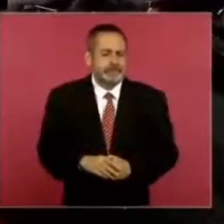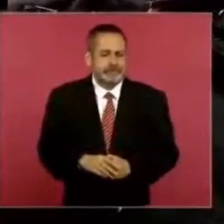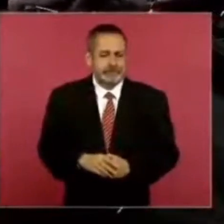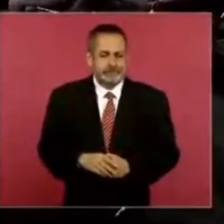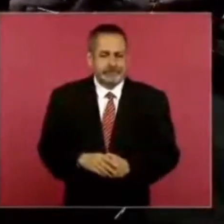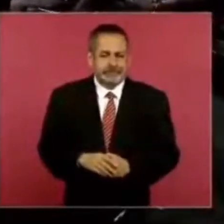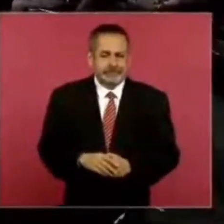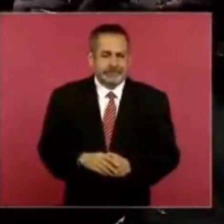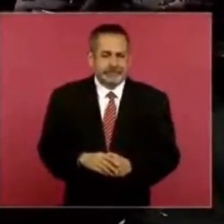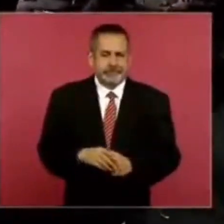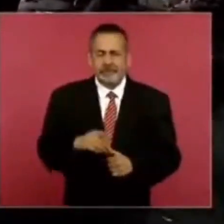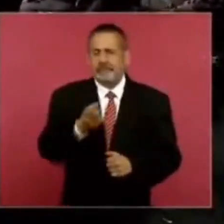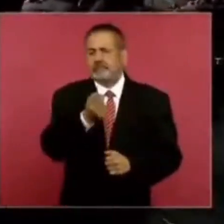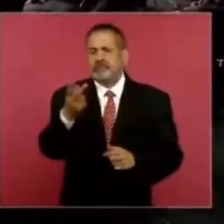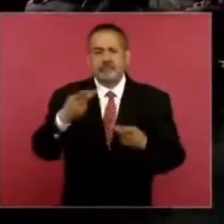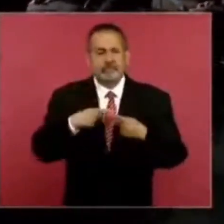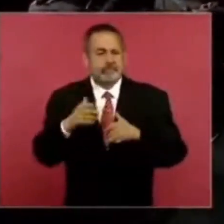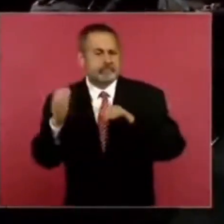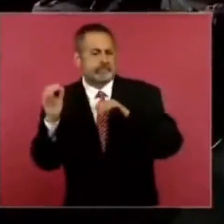creación de empleos?